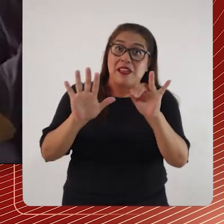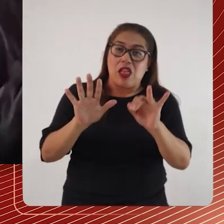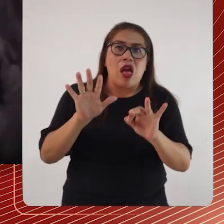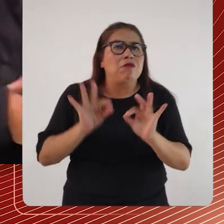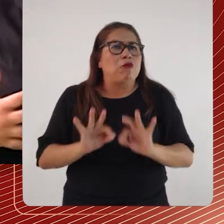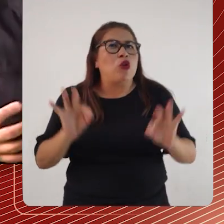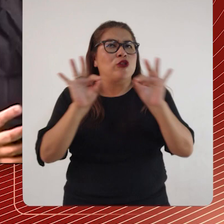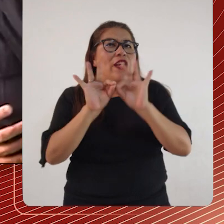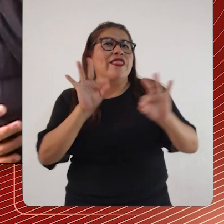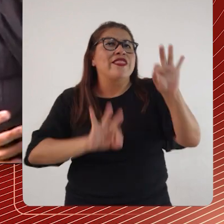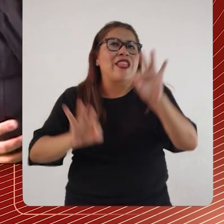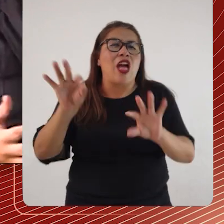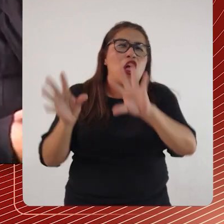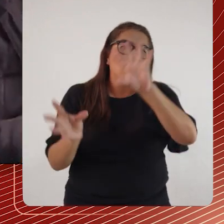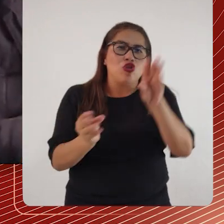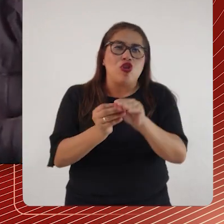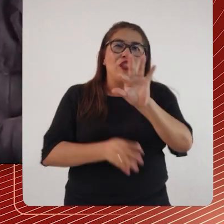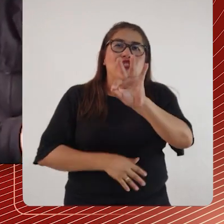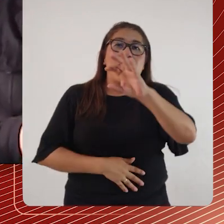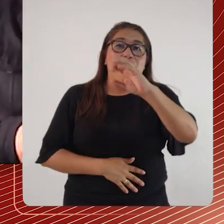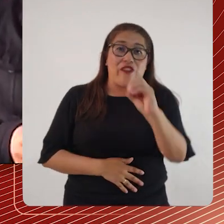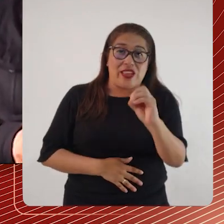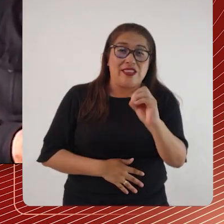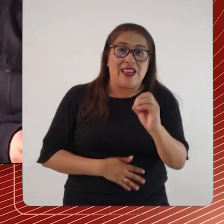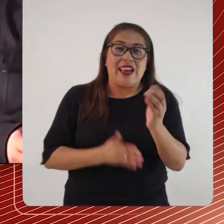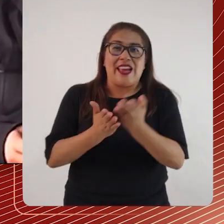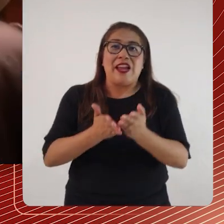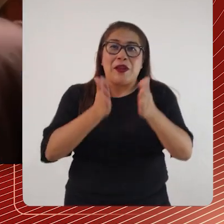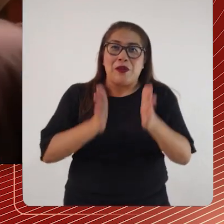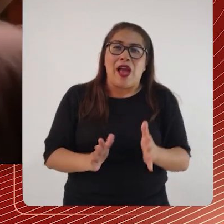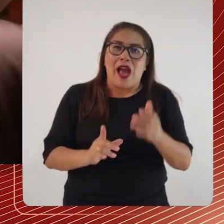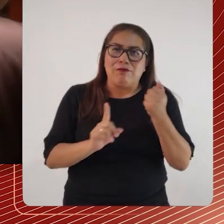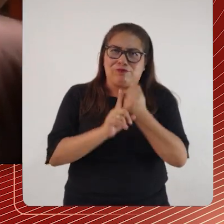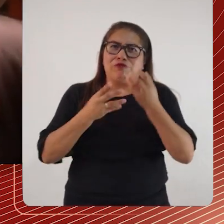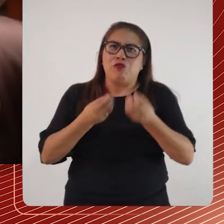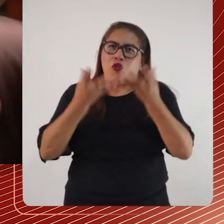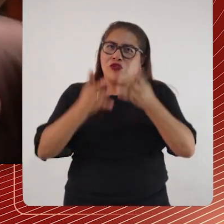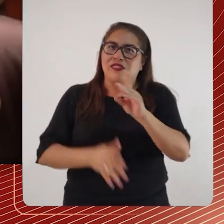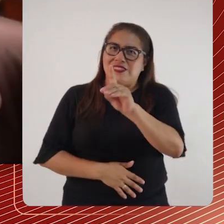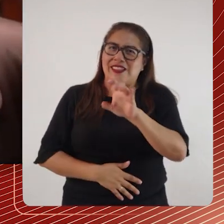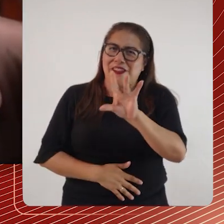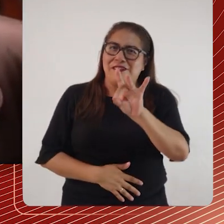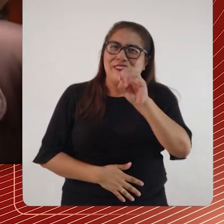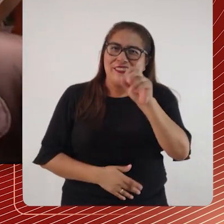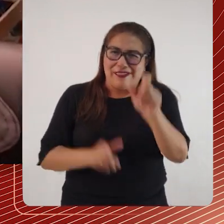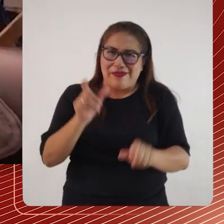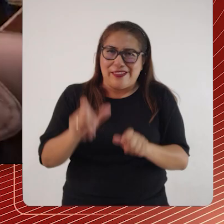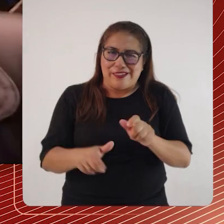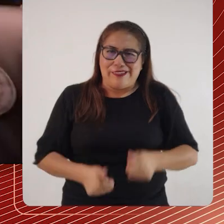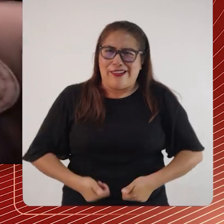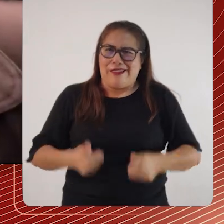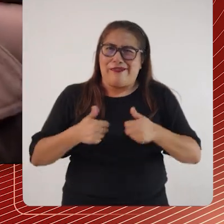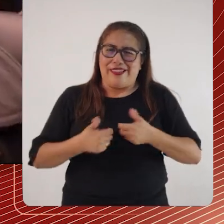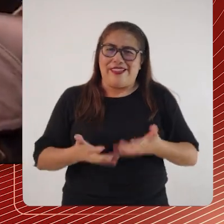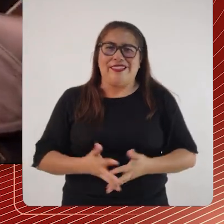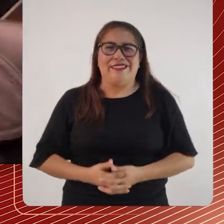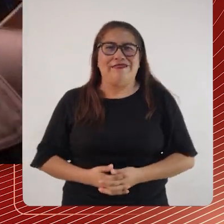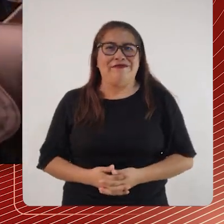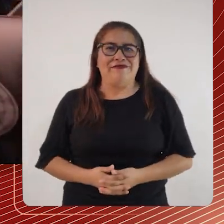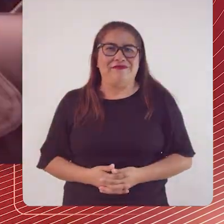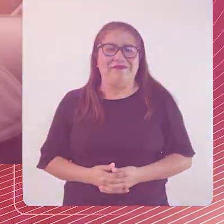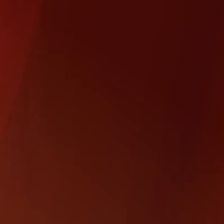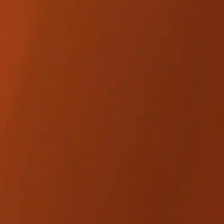conformar siete elencos de teatro, con un total de 90 alumnos e impactando en la vida de cerca de 180